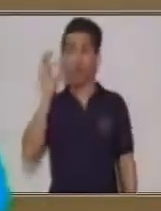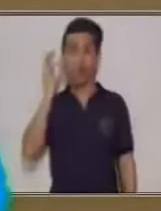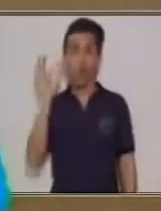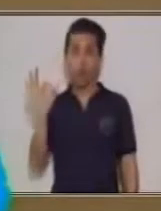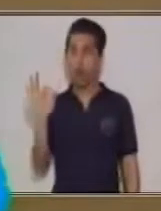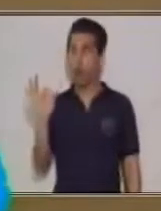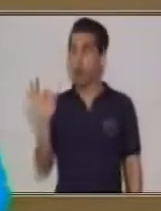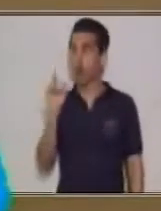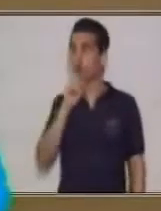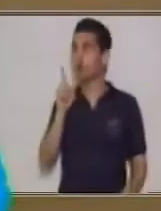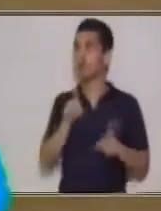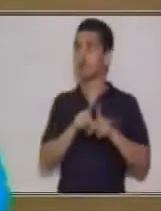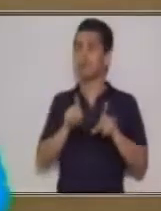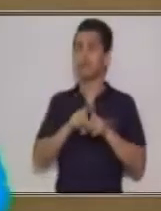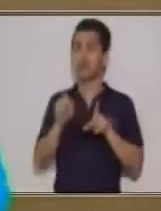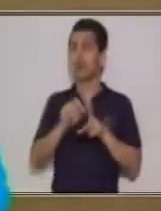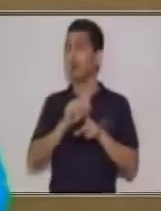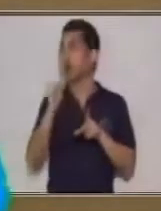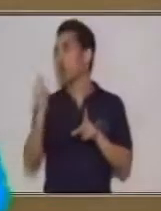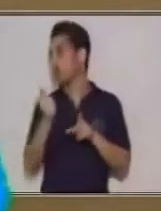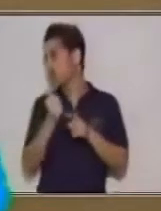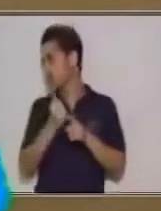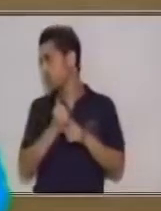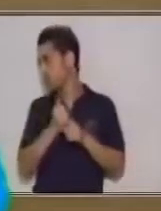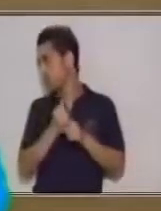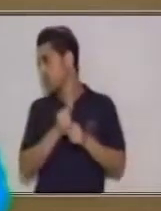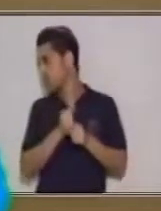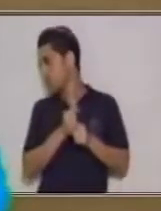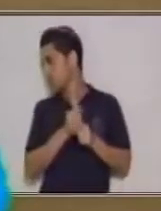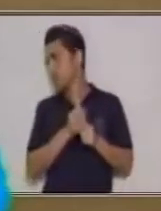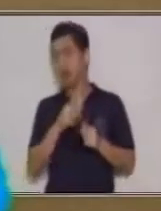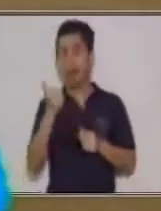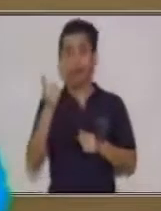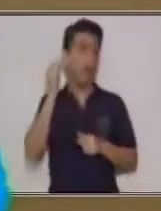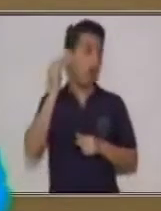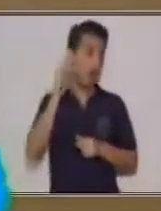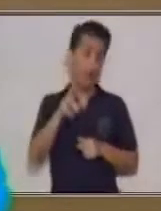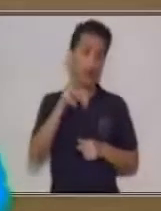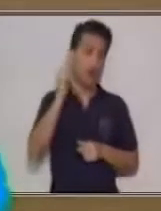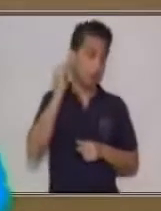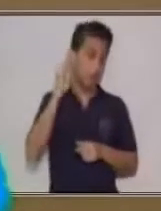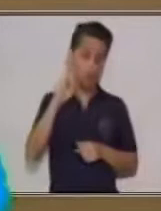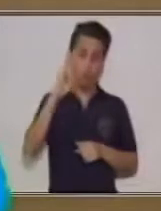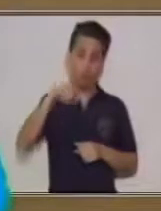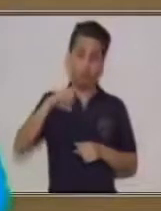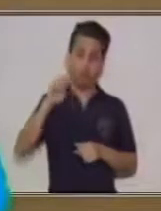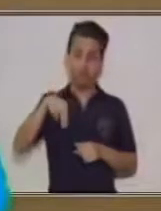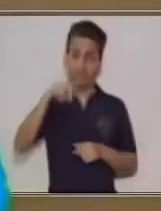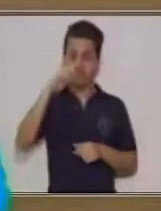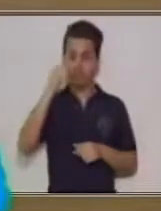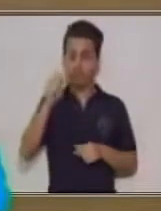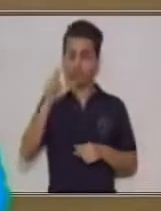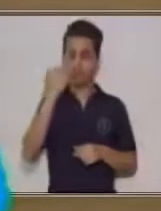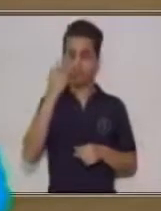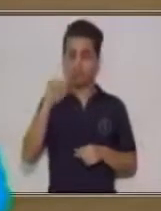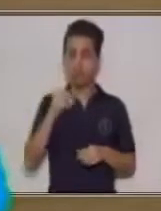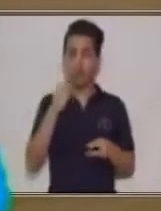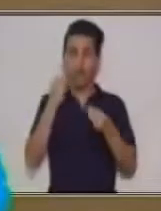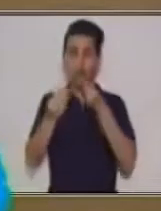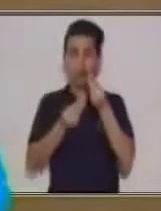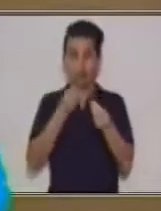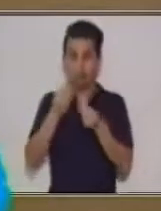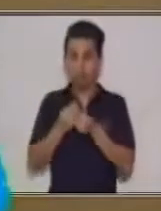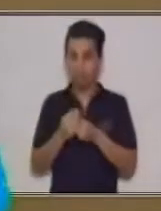estudiantes, con lo que ustedes tienen acá en su guía de autoaprendizaje. Porque ustedes en este momento me están diciendo, profesor, pero mira, acá dice